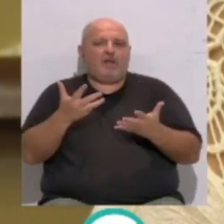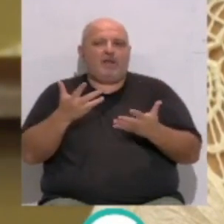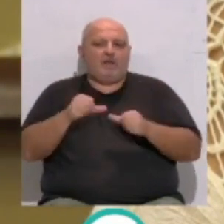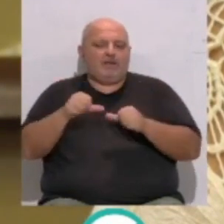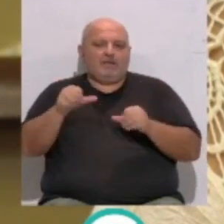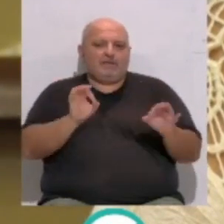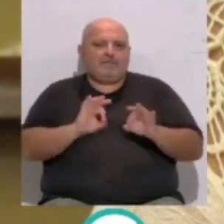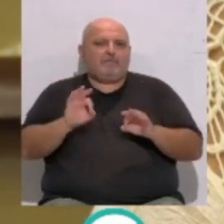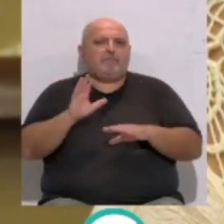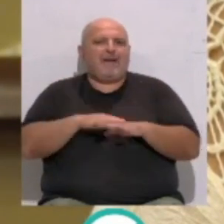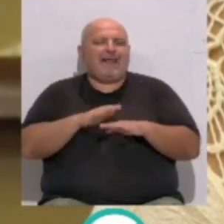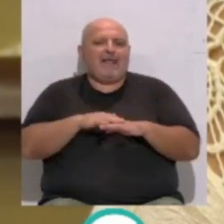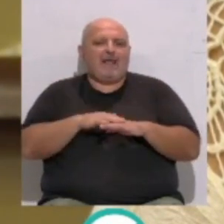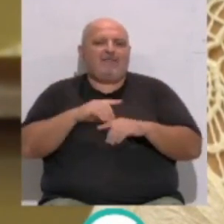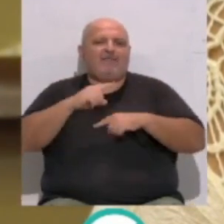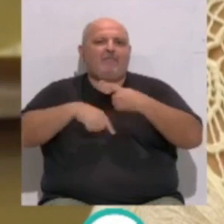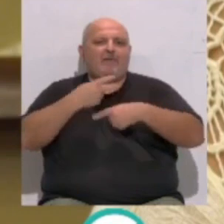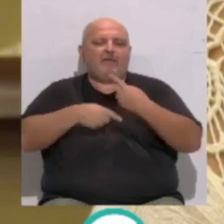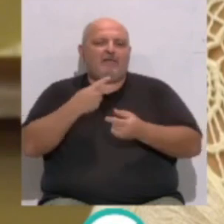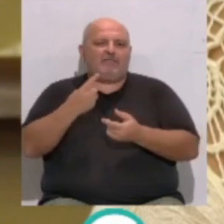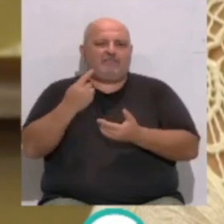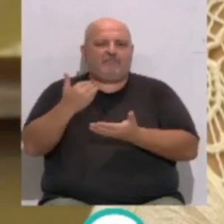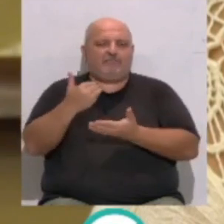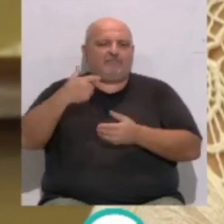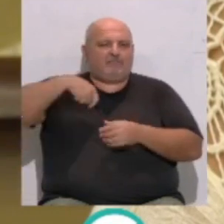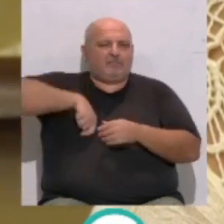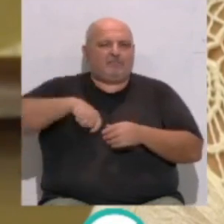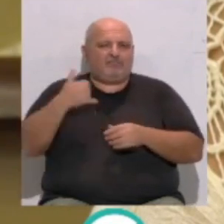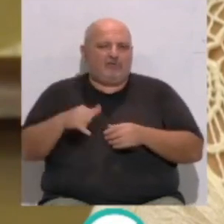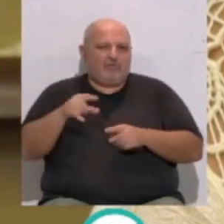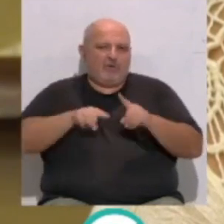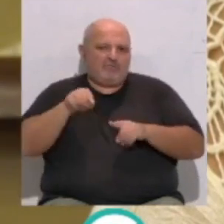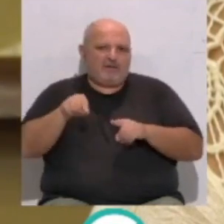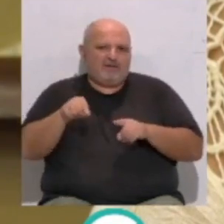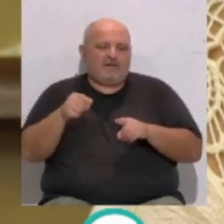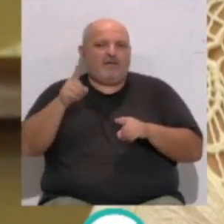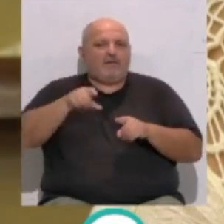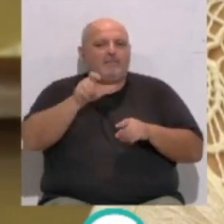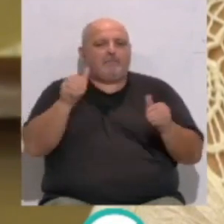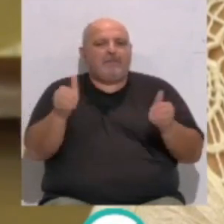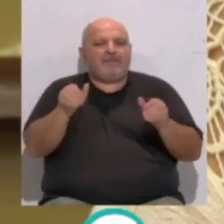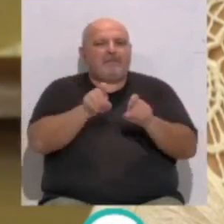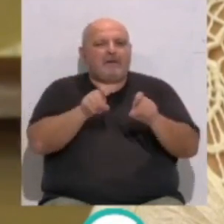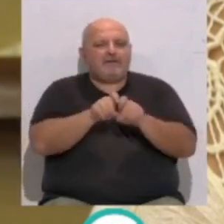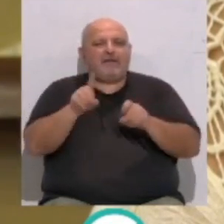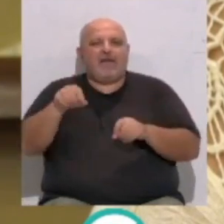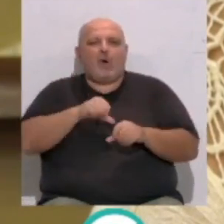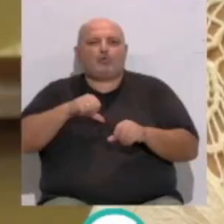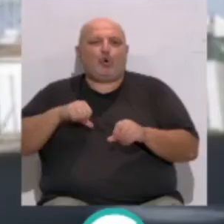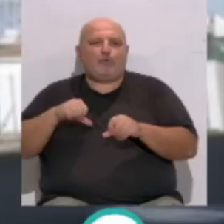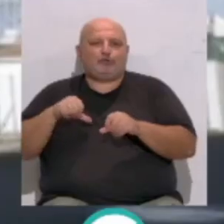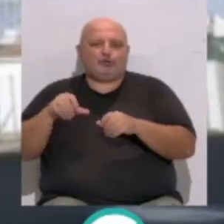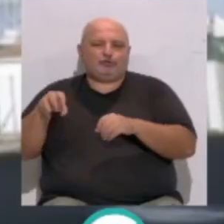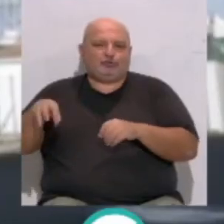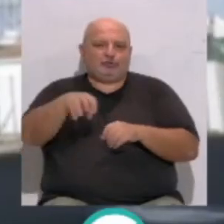poner y están puestas a las familias de rentas medias y pensando también en las pequeñas empresas y en los autónomos.